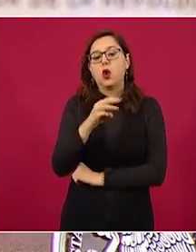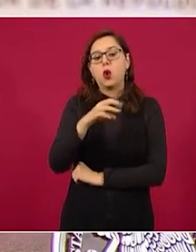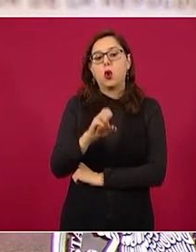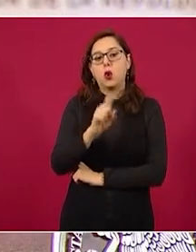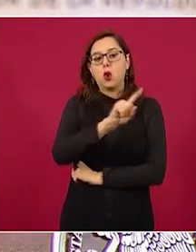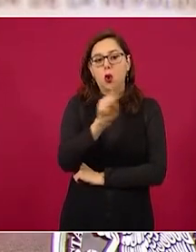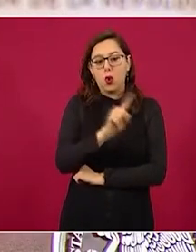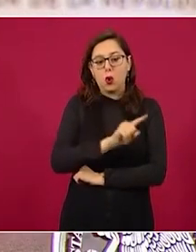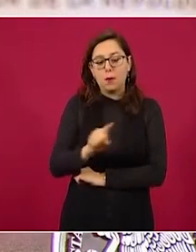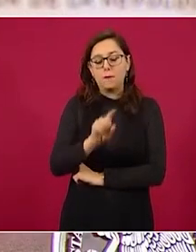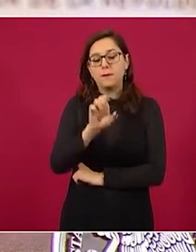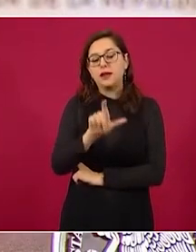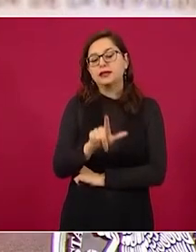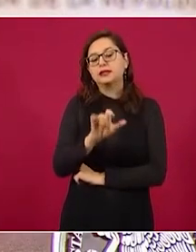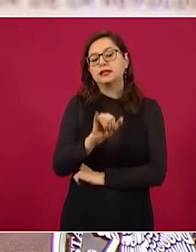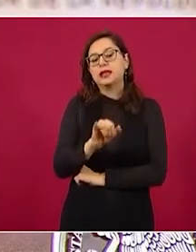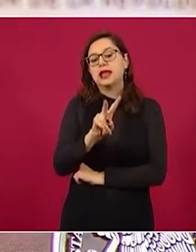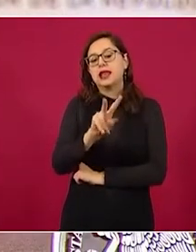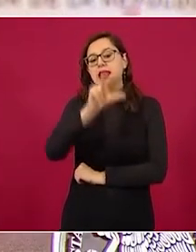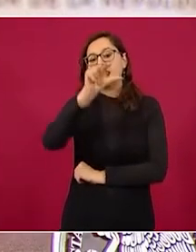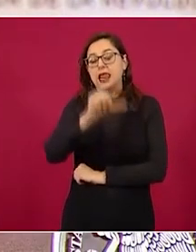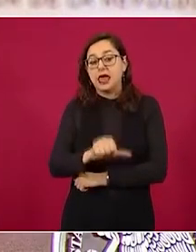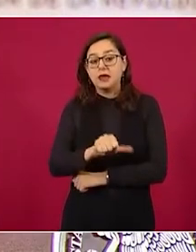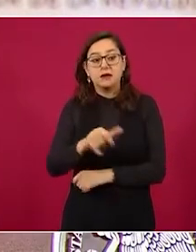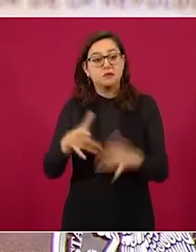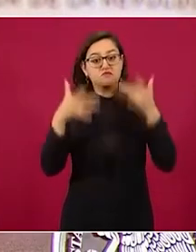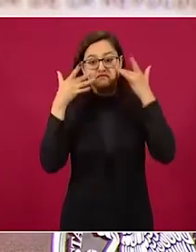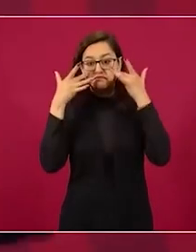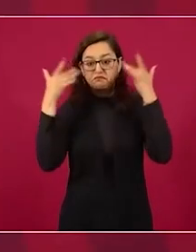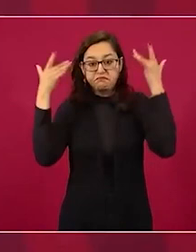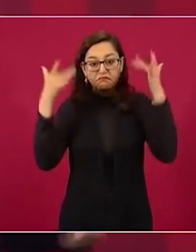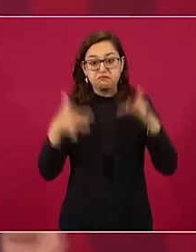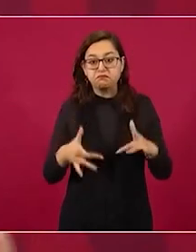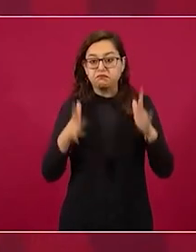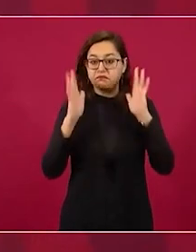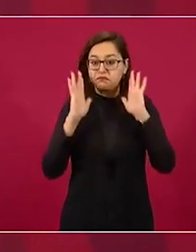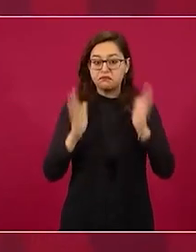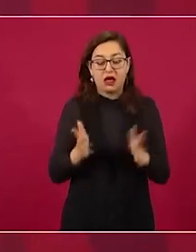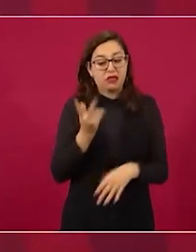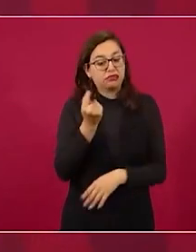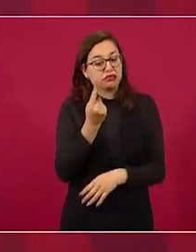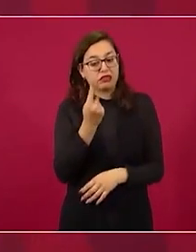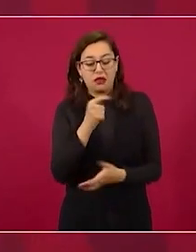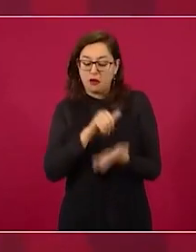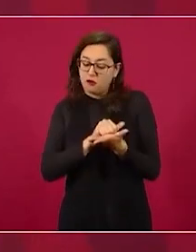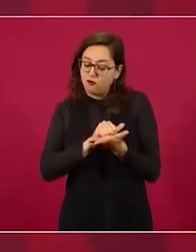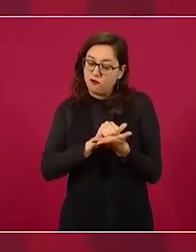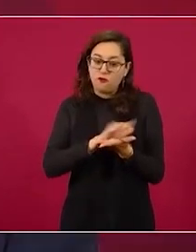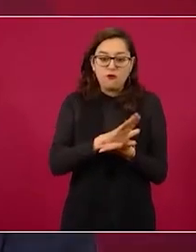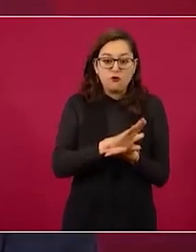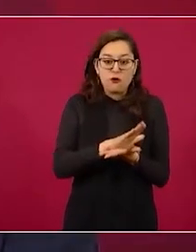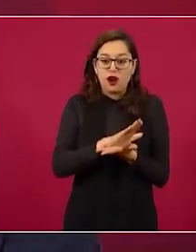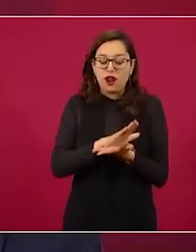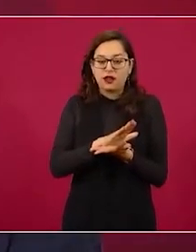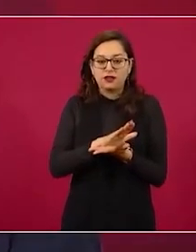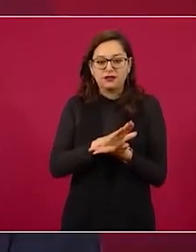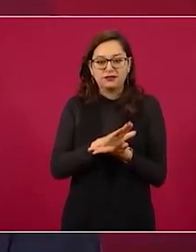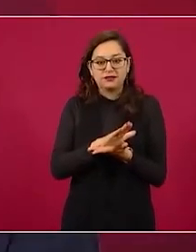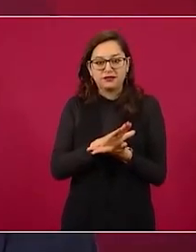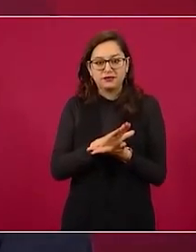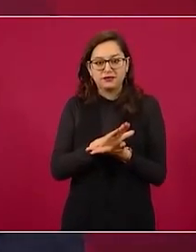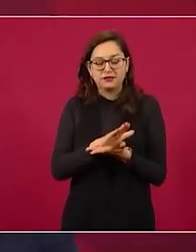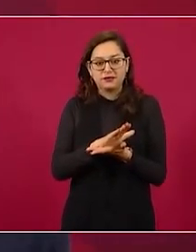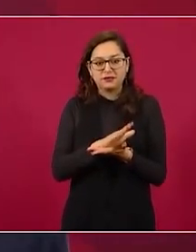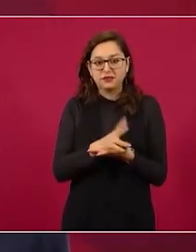queriendo hacer creer de que ya hay censura no eso es un asunto de